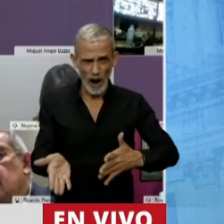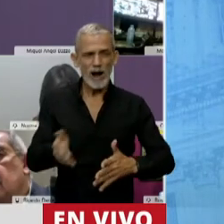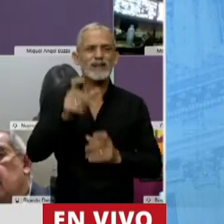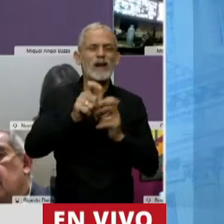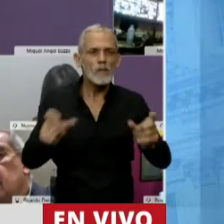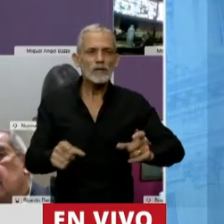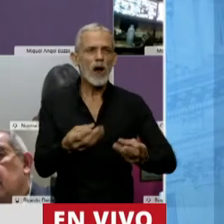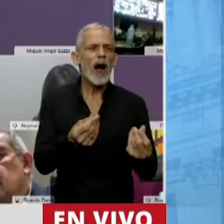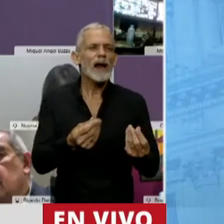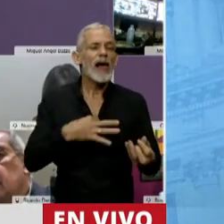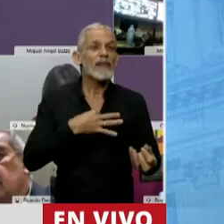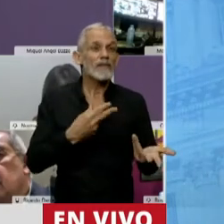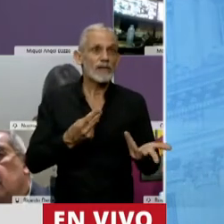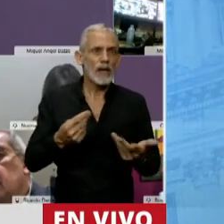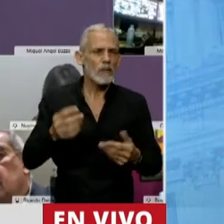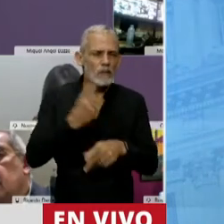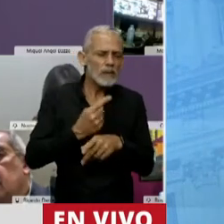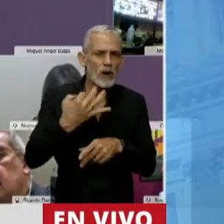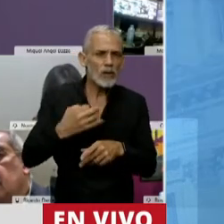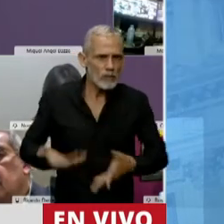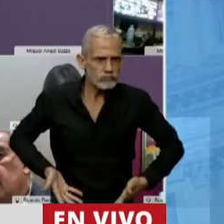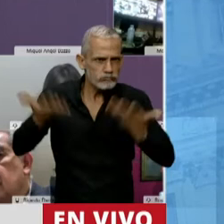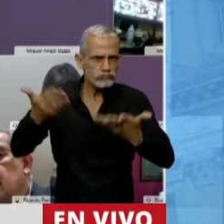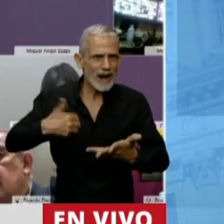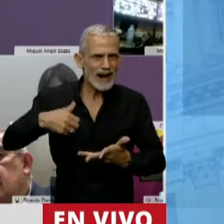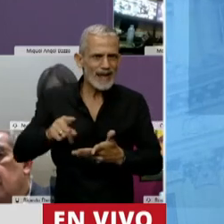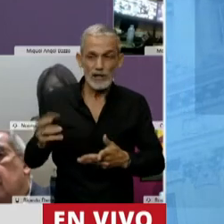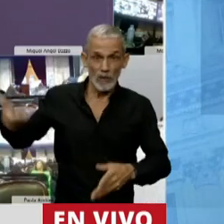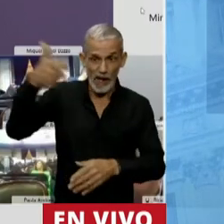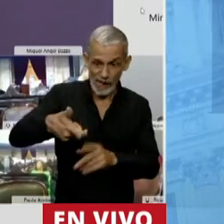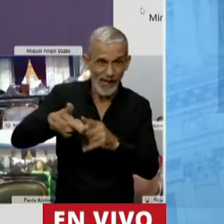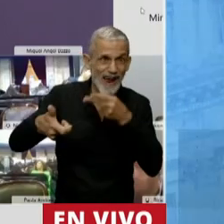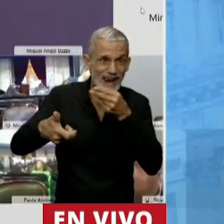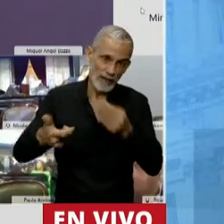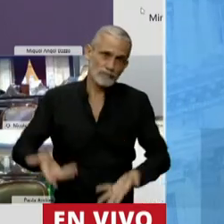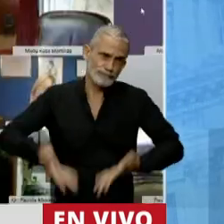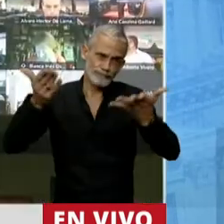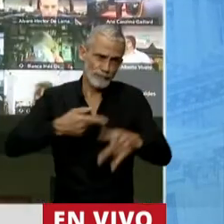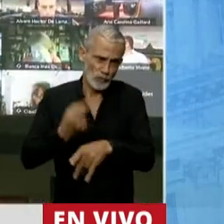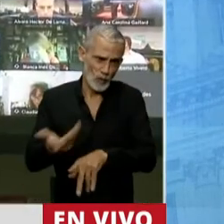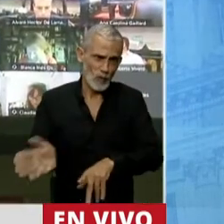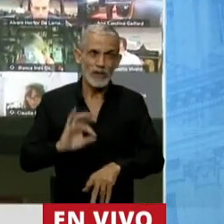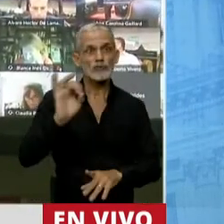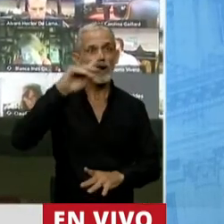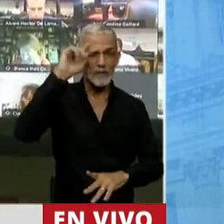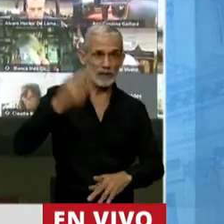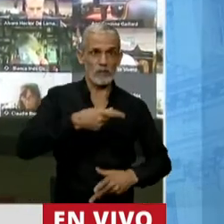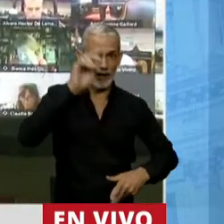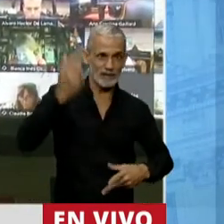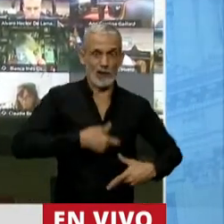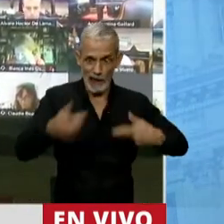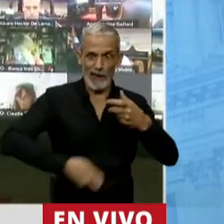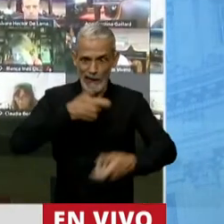ciudadanos con mejor calidad de vida si no crecemos. Y si no hay inversión, no hay crecimiento. No se puede crecer solamente con la inversión pública.